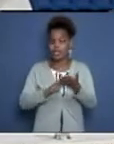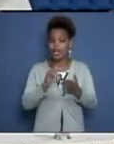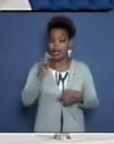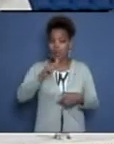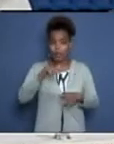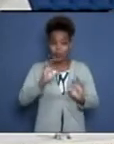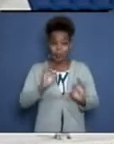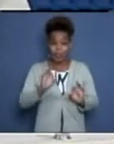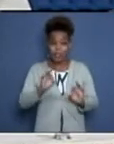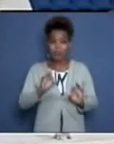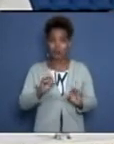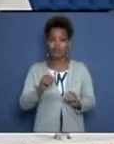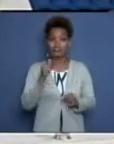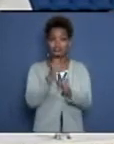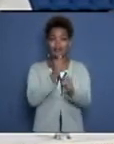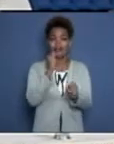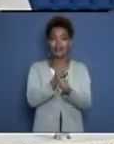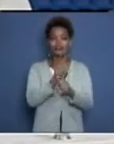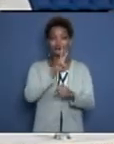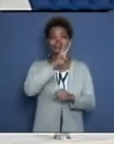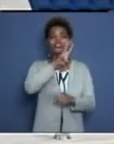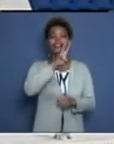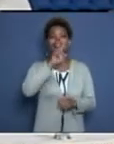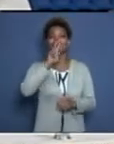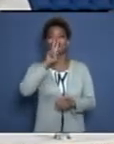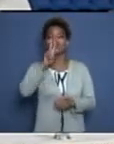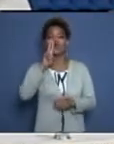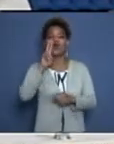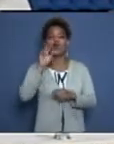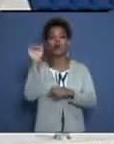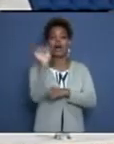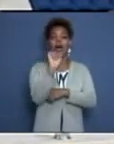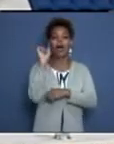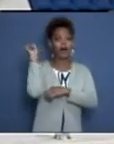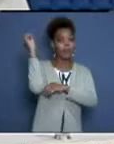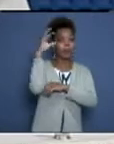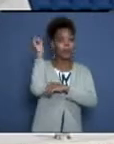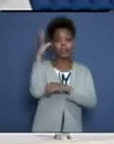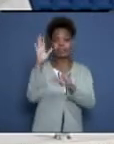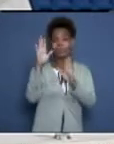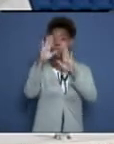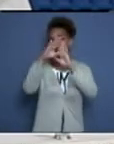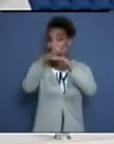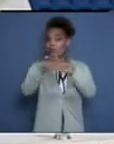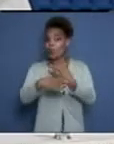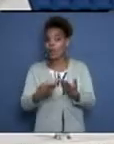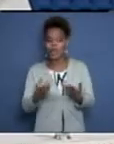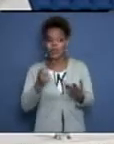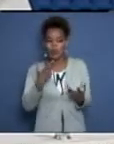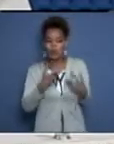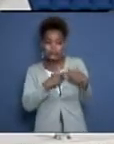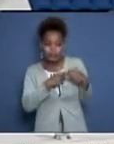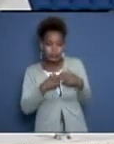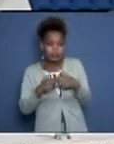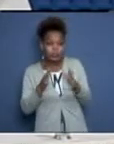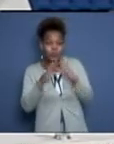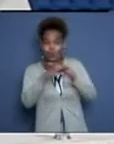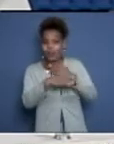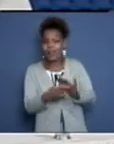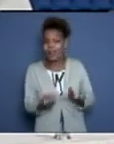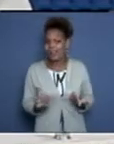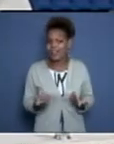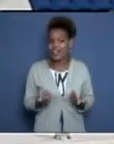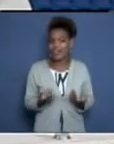encuentran trabajando 32. Todo esto por dificultades con piezas y agregados. Sí. Piezas que no contamos en estos momentos en el país.